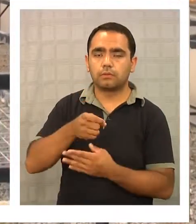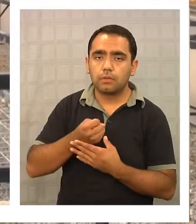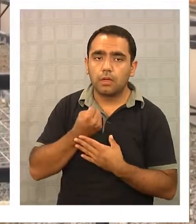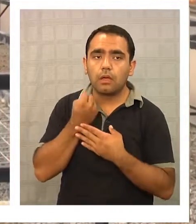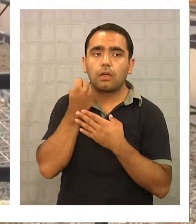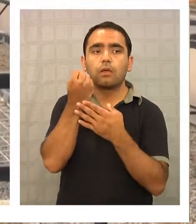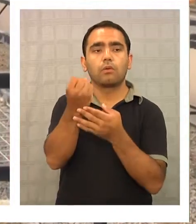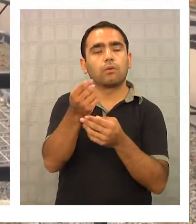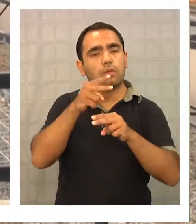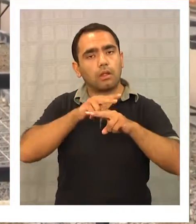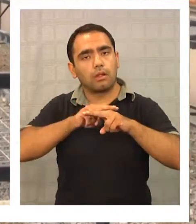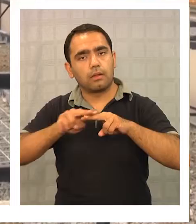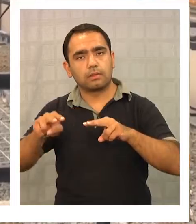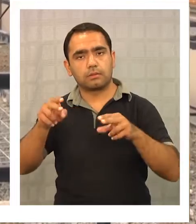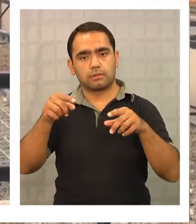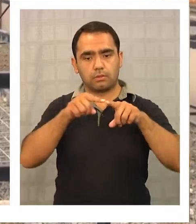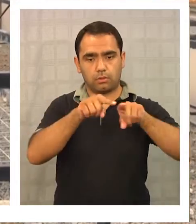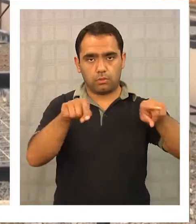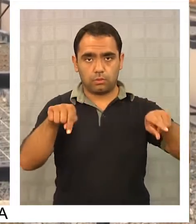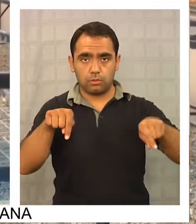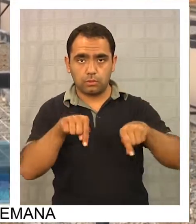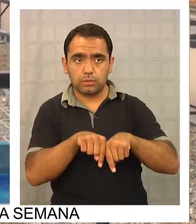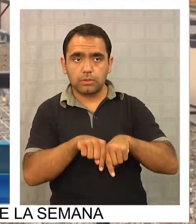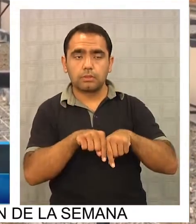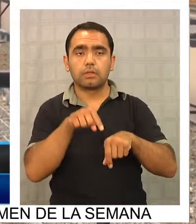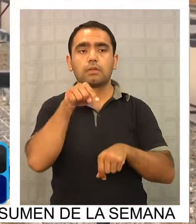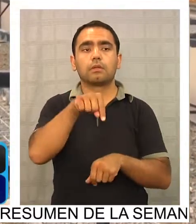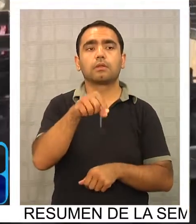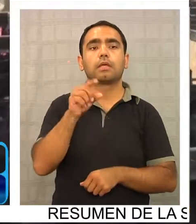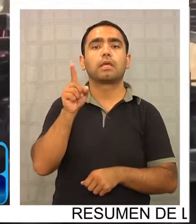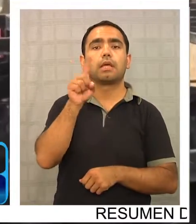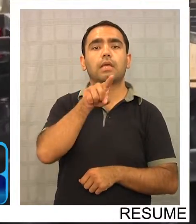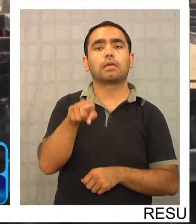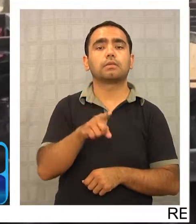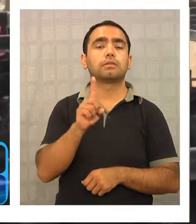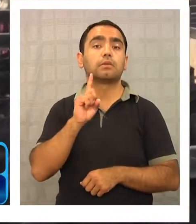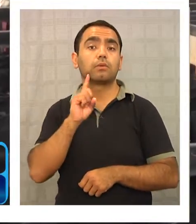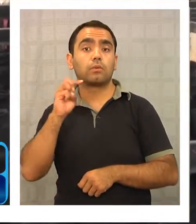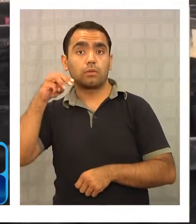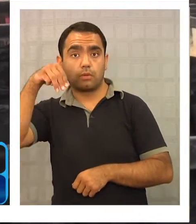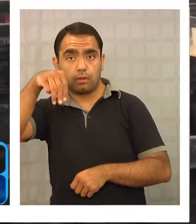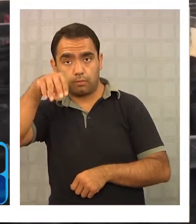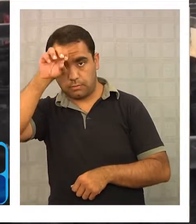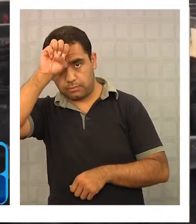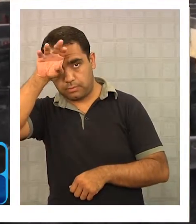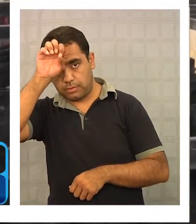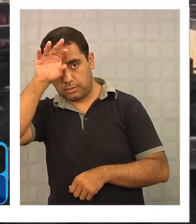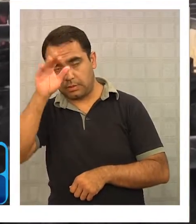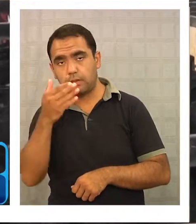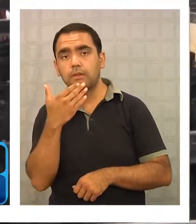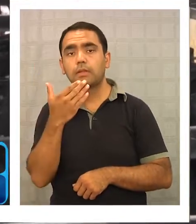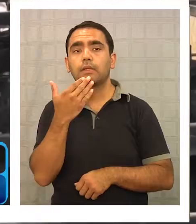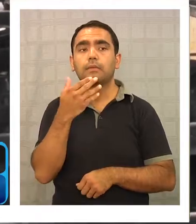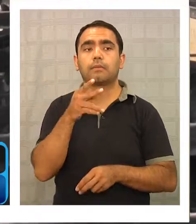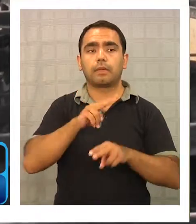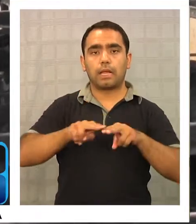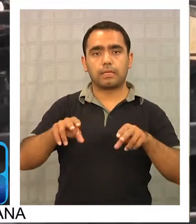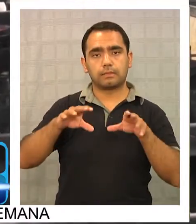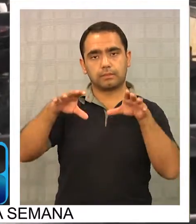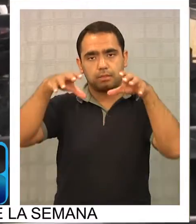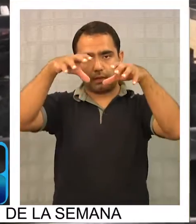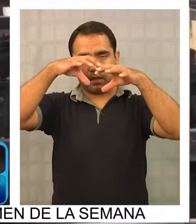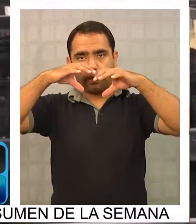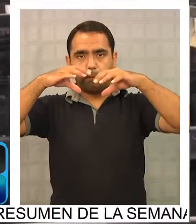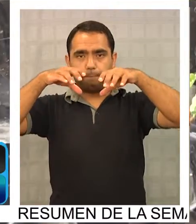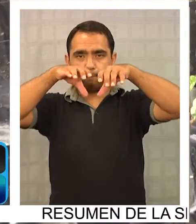colaborar en la realización del Centro de Educación Ambiental, SQM instaló dentro de la Reserva Nacional